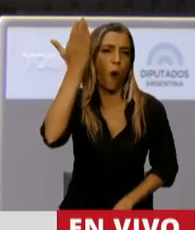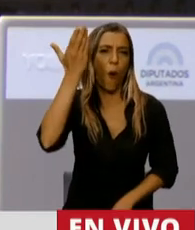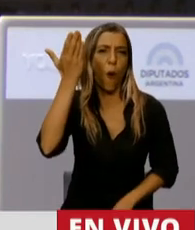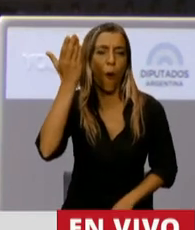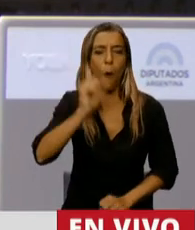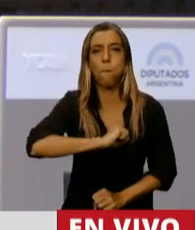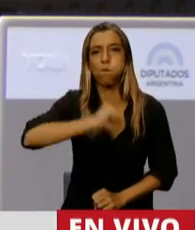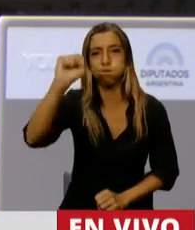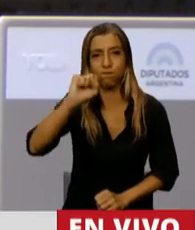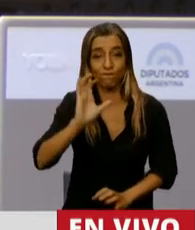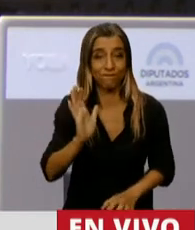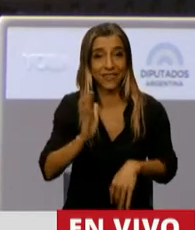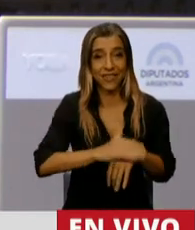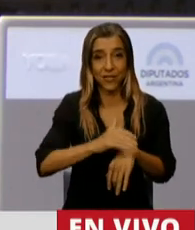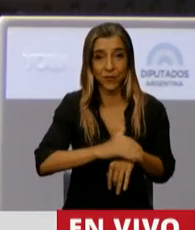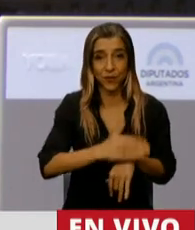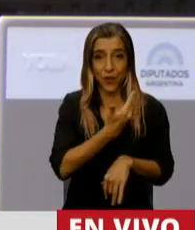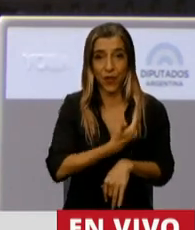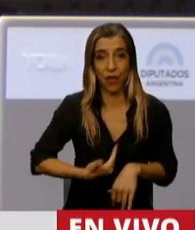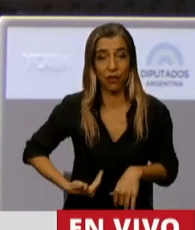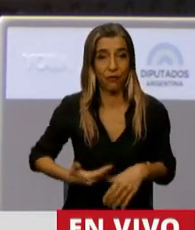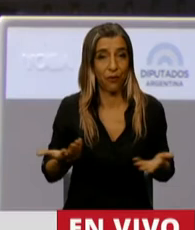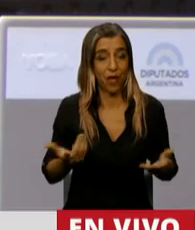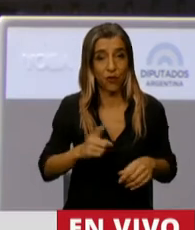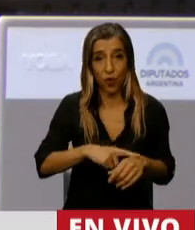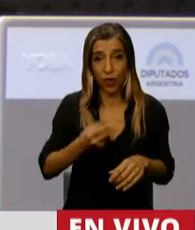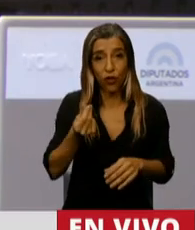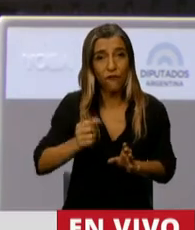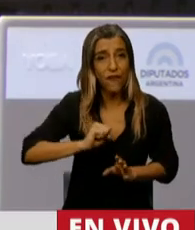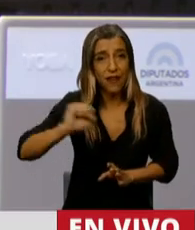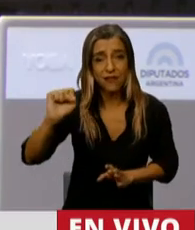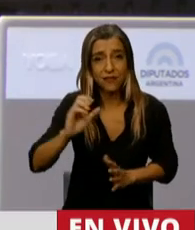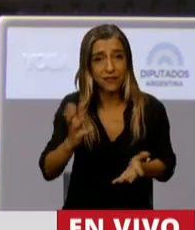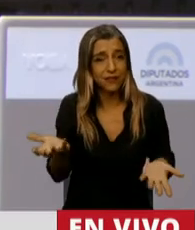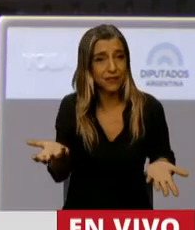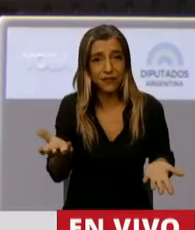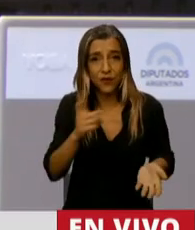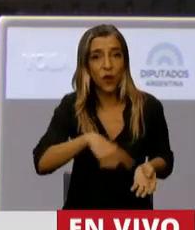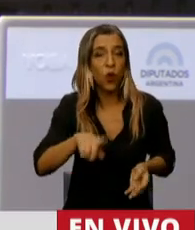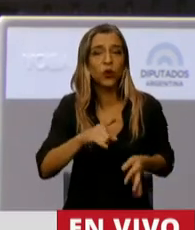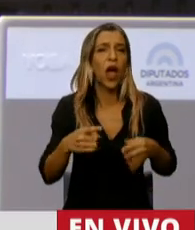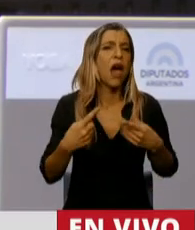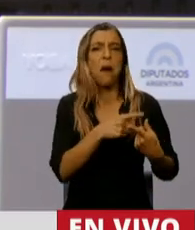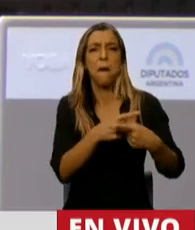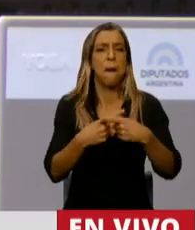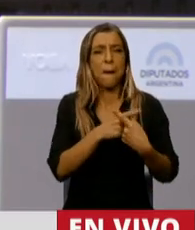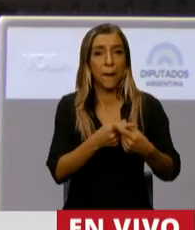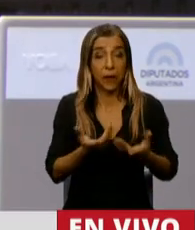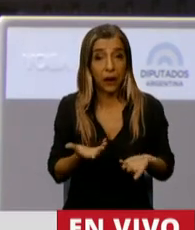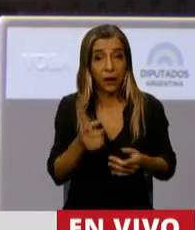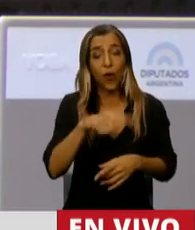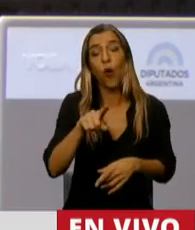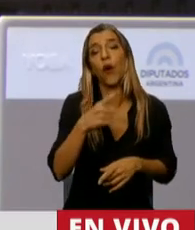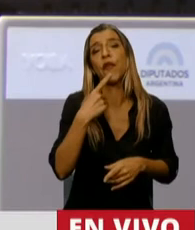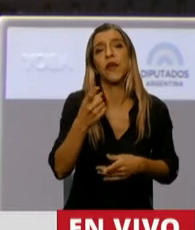irresponsabilidad de gobierno. La inflación, discutieron la inflación. Dicían que el presupuesto, esto era